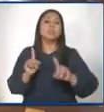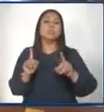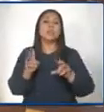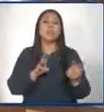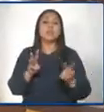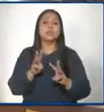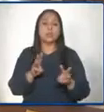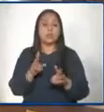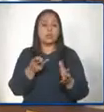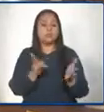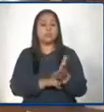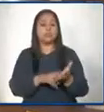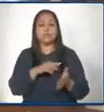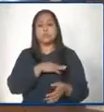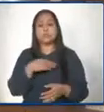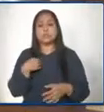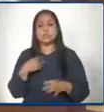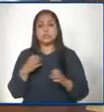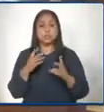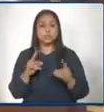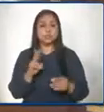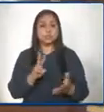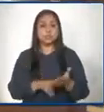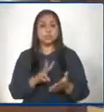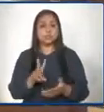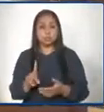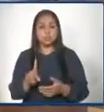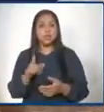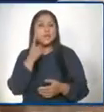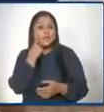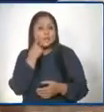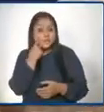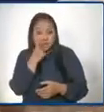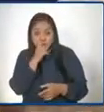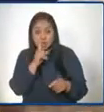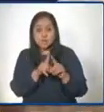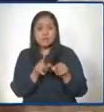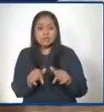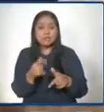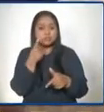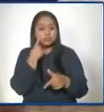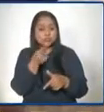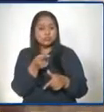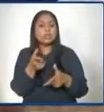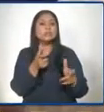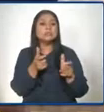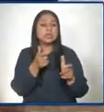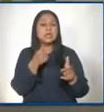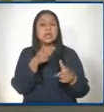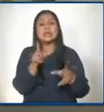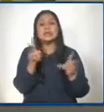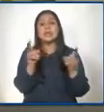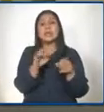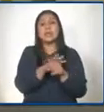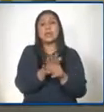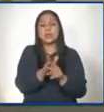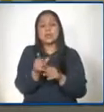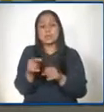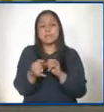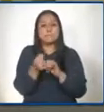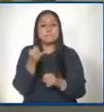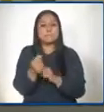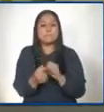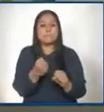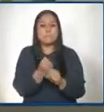Ministerio de Educación en el 2021, tomando en cuenta que las predicciones con el tema del COVID-19 señalan que para fin de año